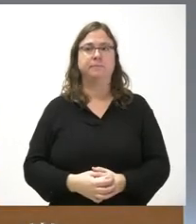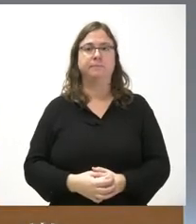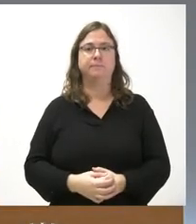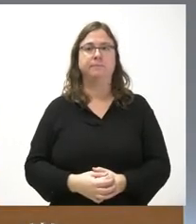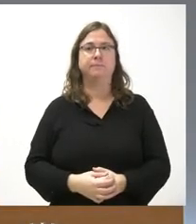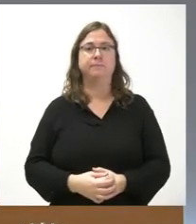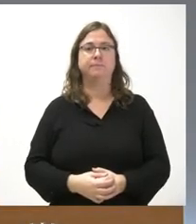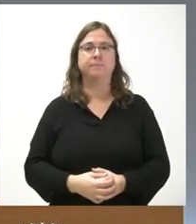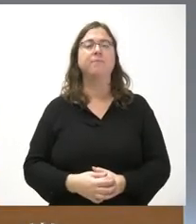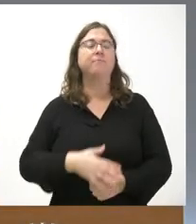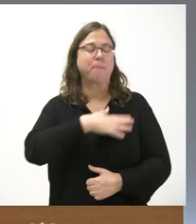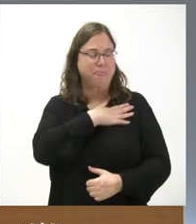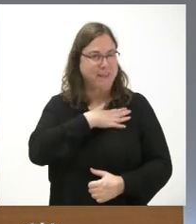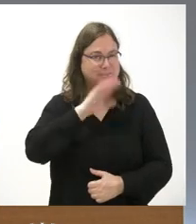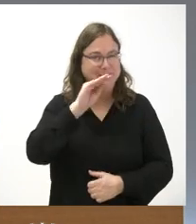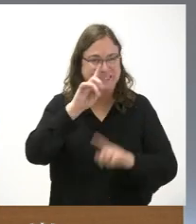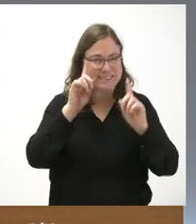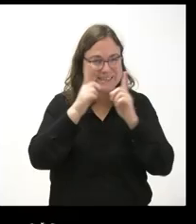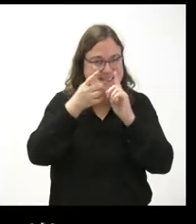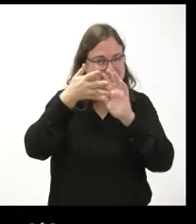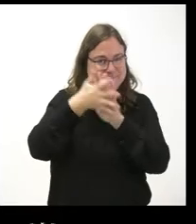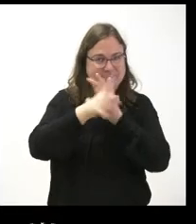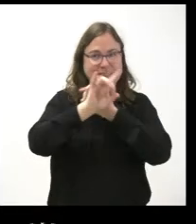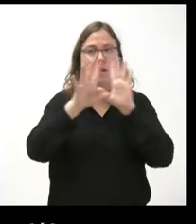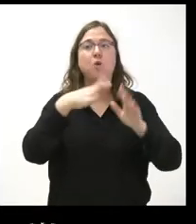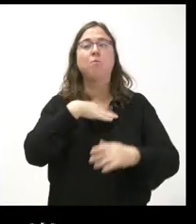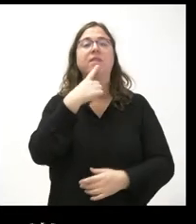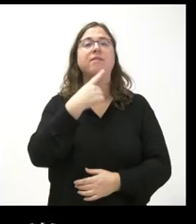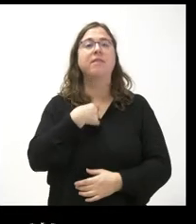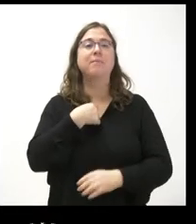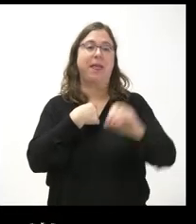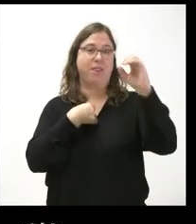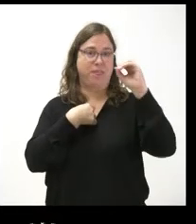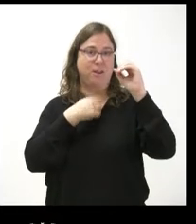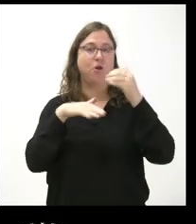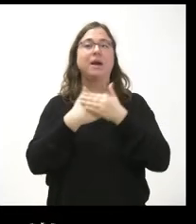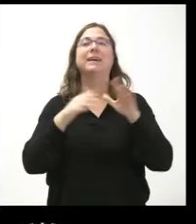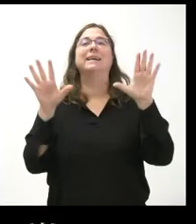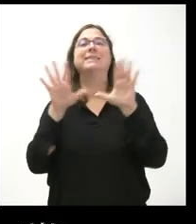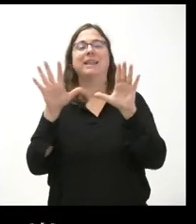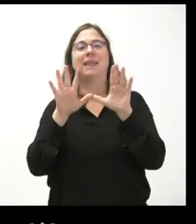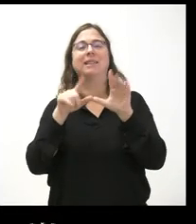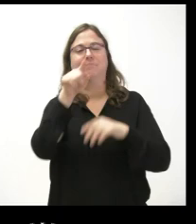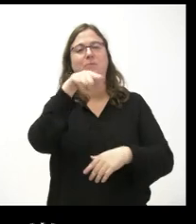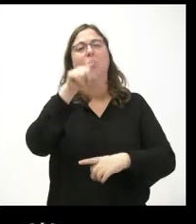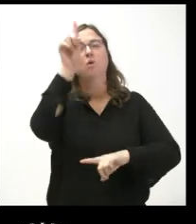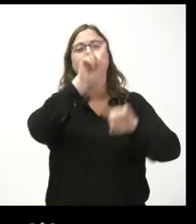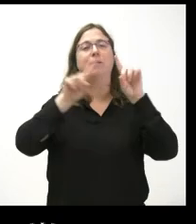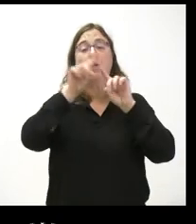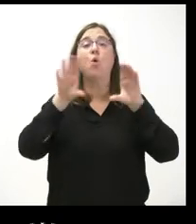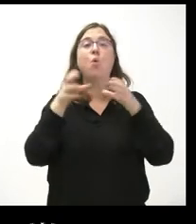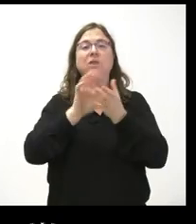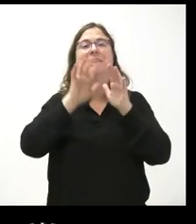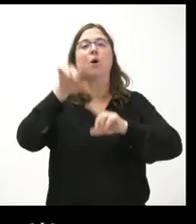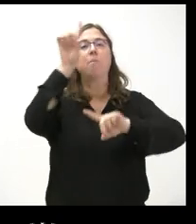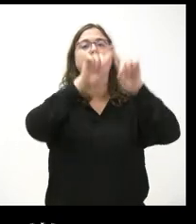Sí, por intentar concretar un poco no sé si nos podría decir de cero a diez cuál es el grado de preocupación de la Junta